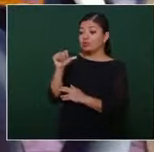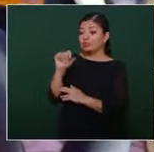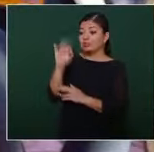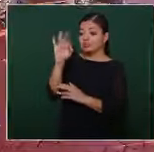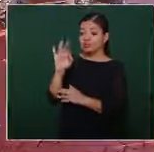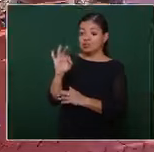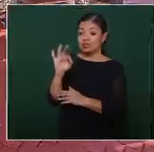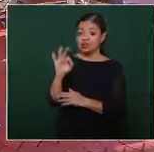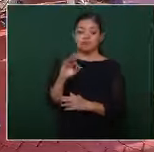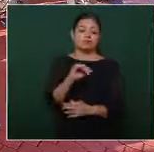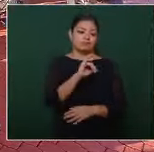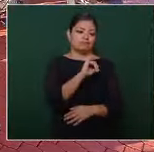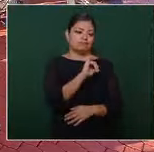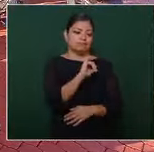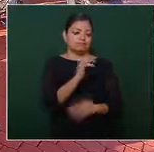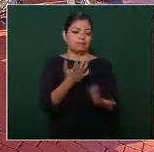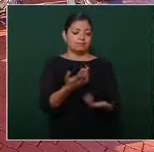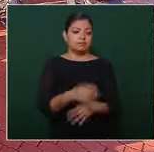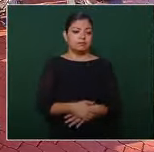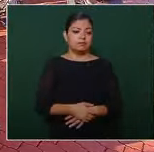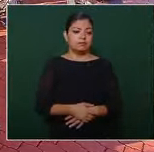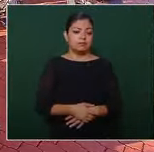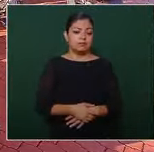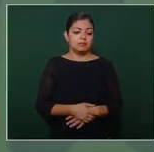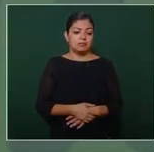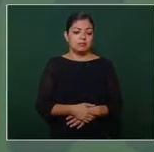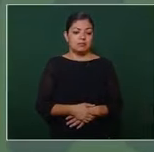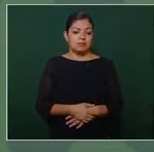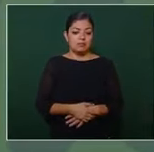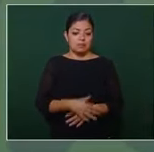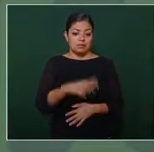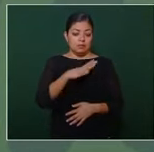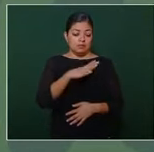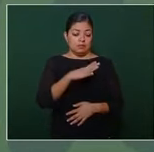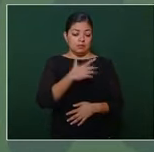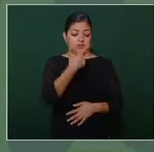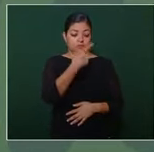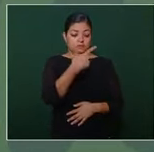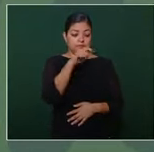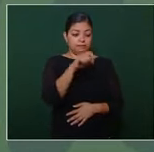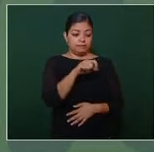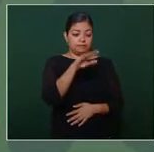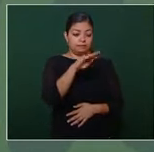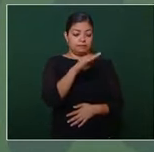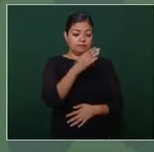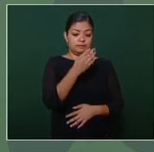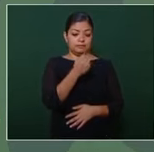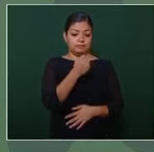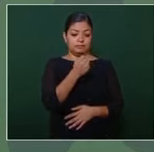así es o sea traíamos 7.99%